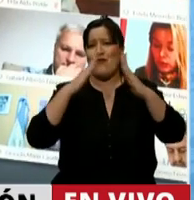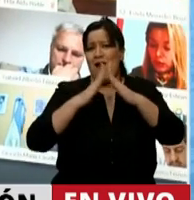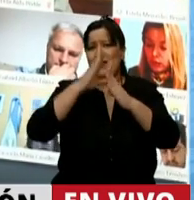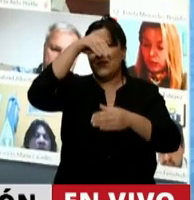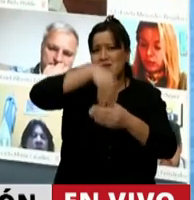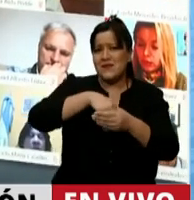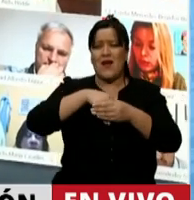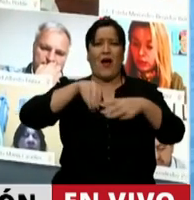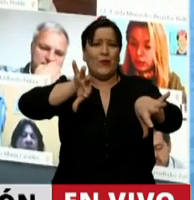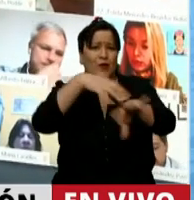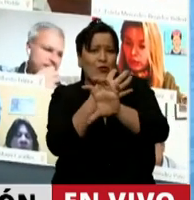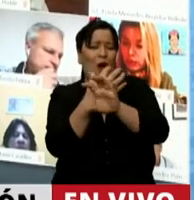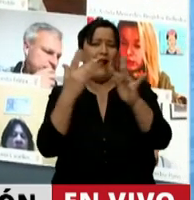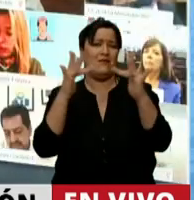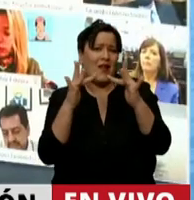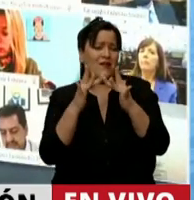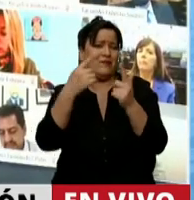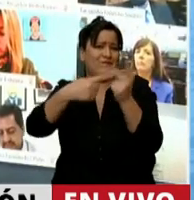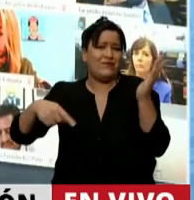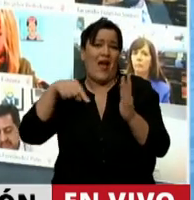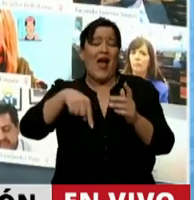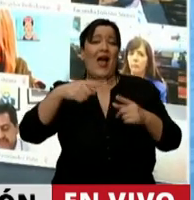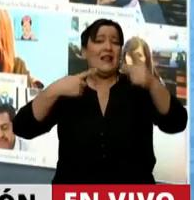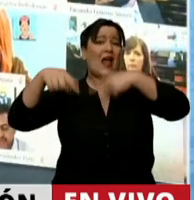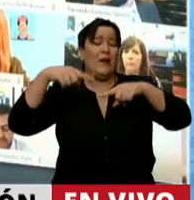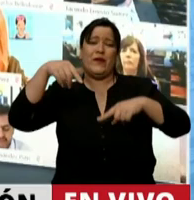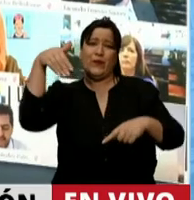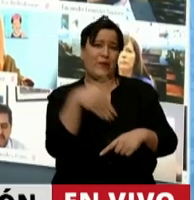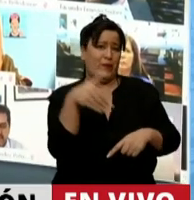hace que todos este tipo de trámites sean mucho más lentos.